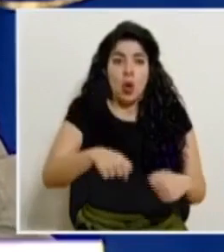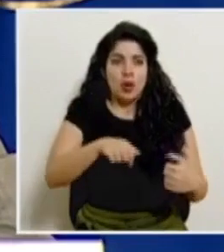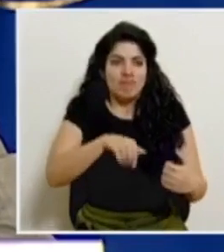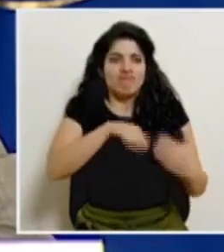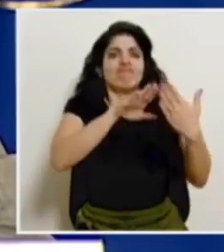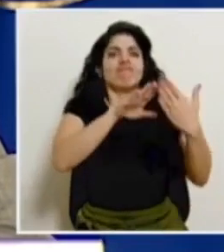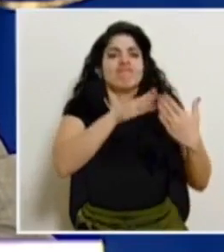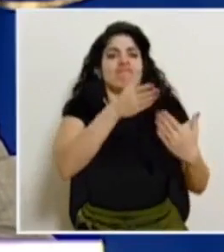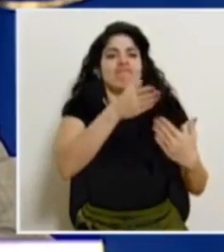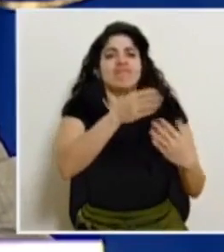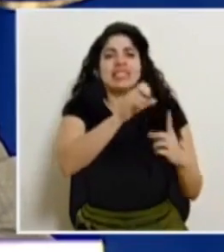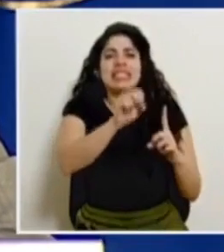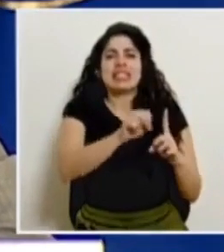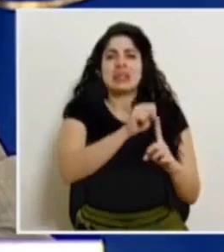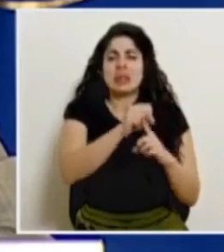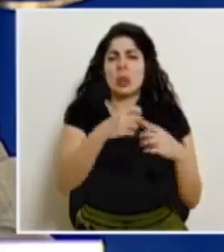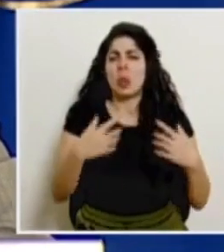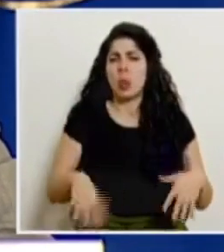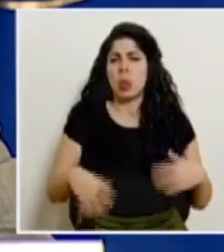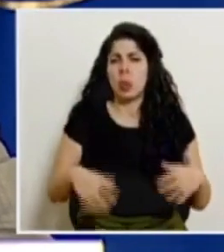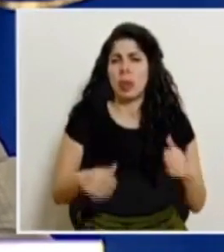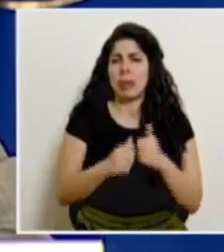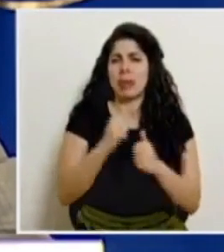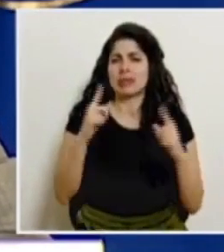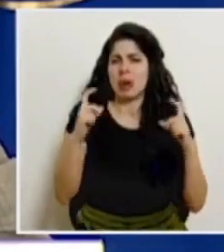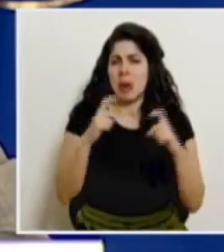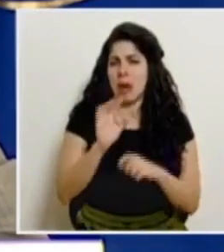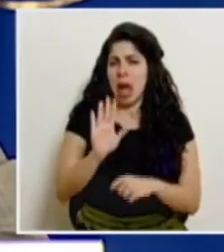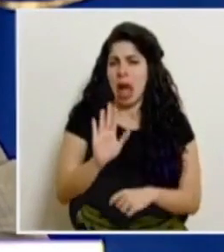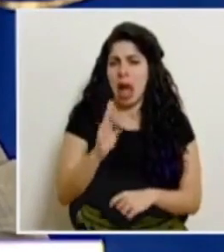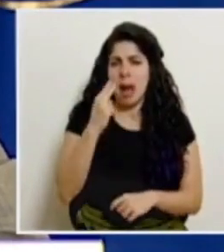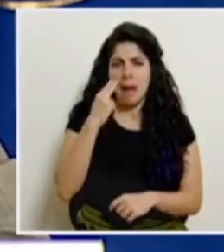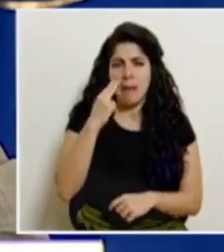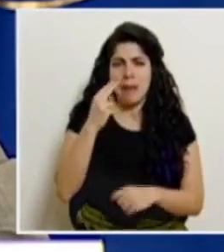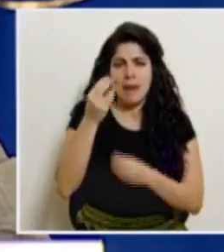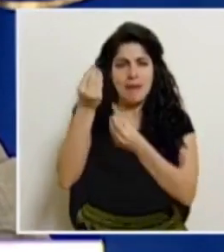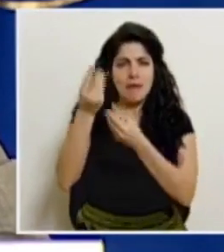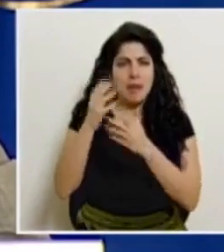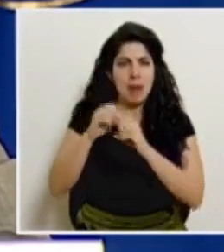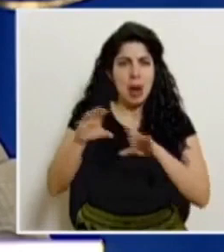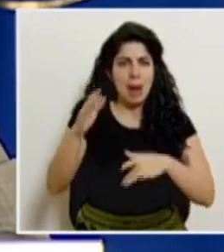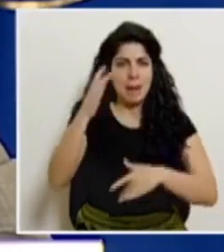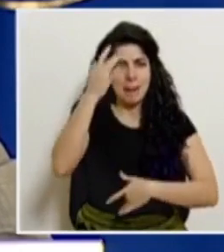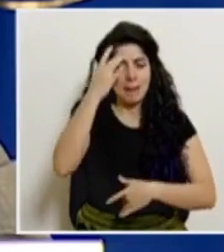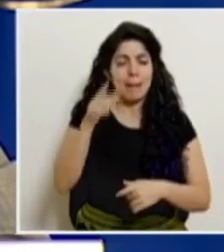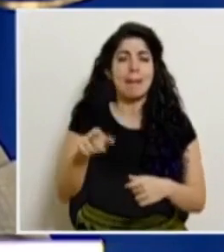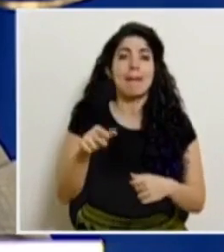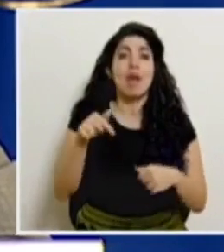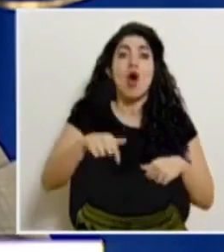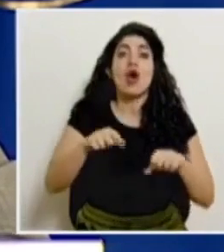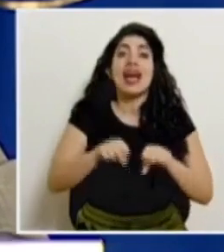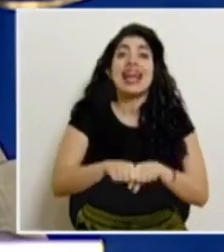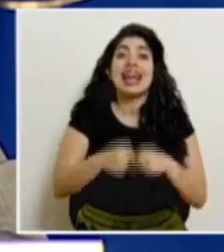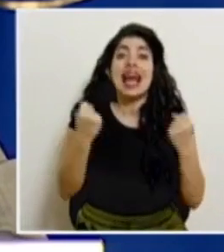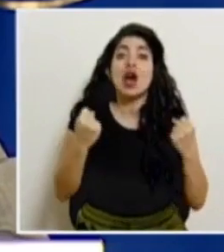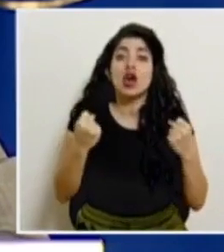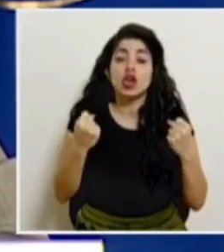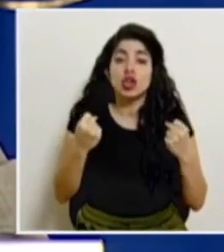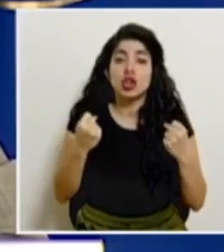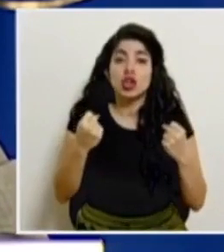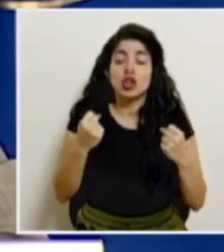situación muchísimo más compleja, lo vamos a ver en el reporte epidemiológico. Hoy llegamos a un nuevo récord de casos